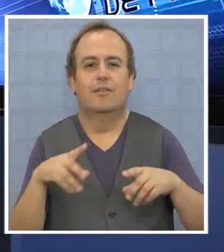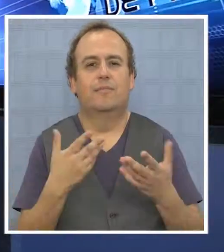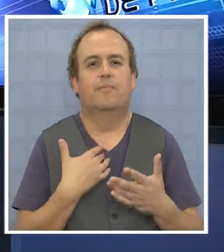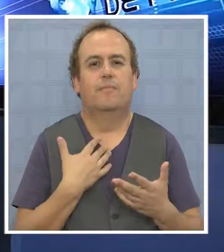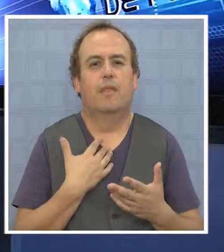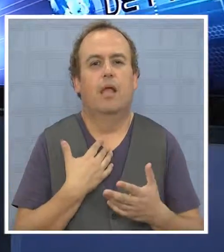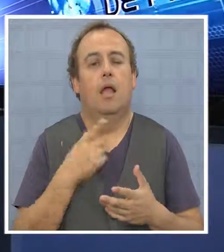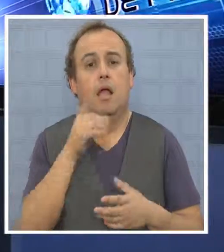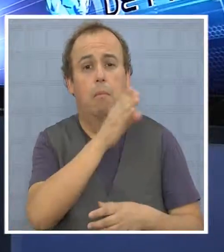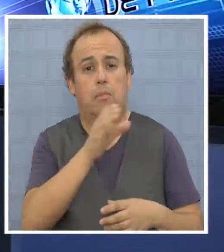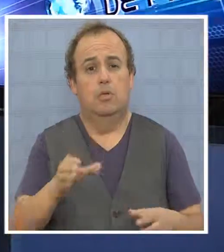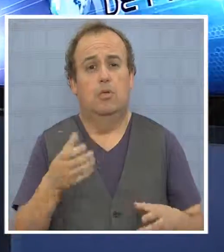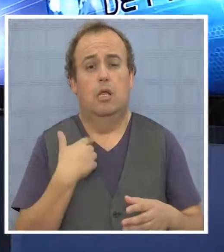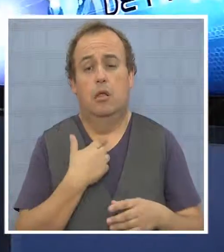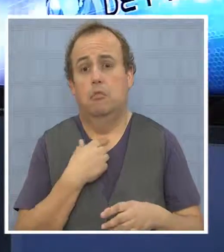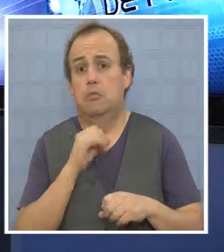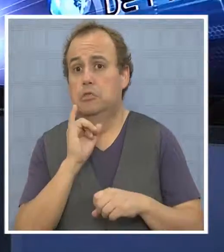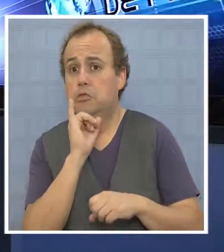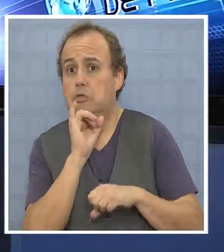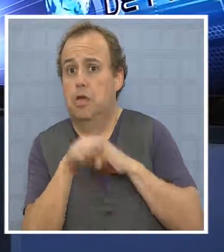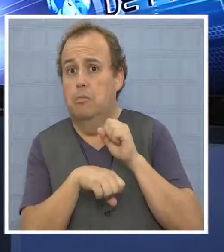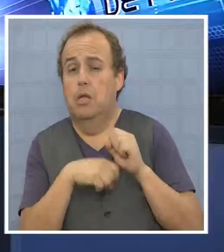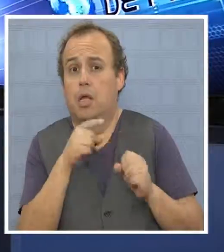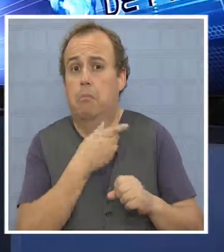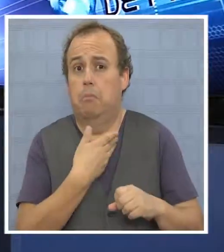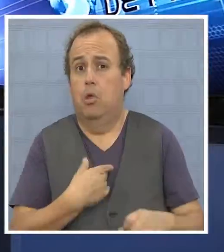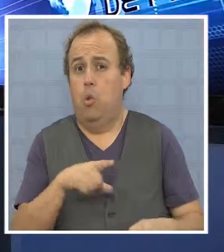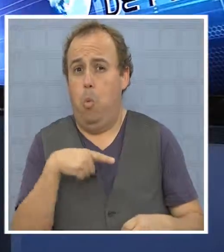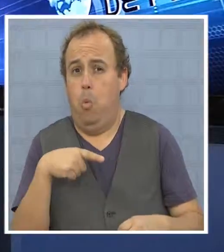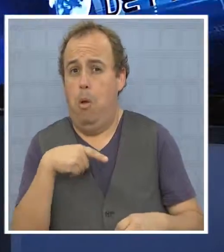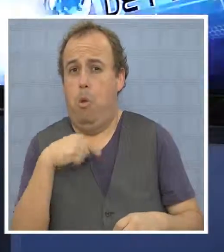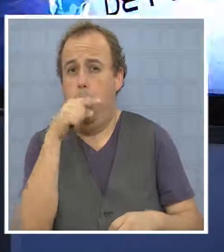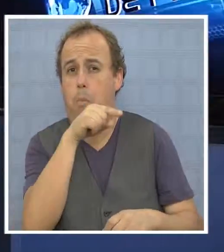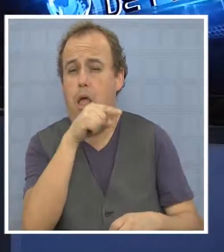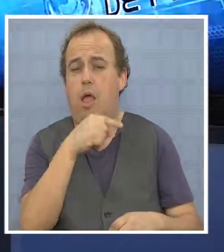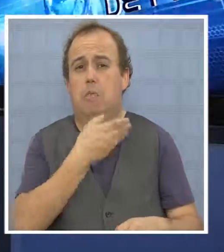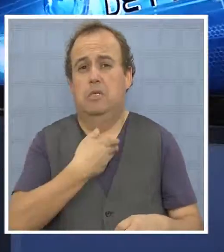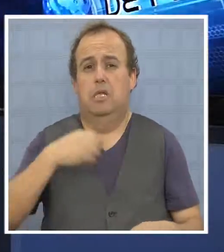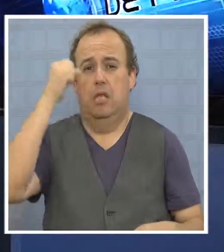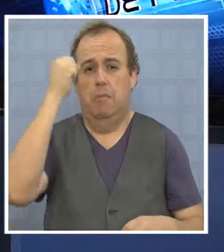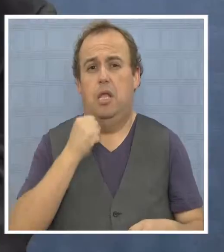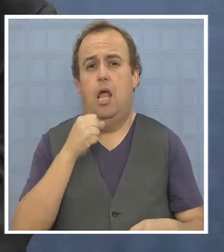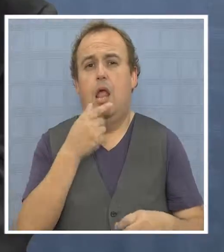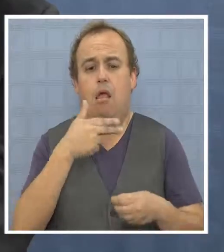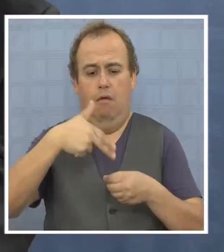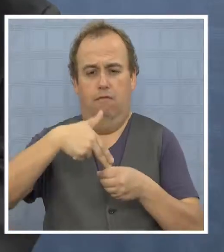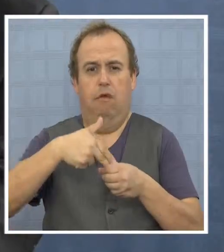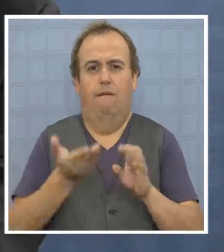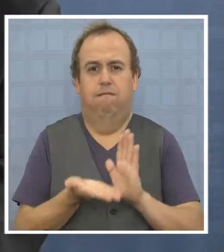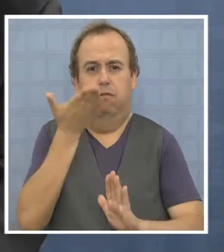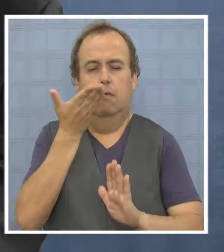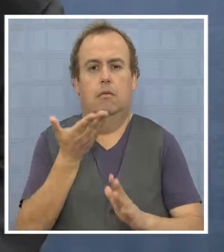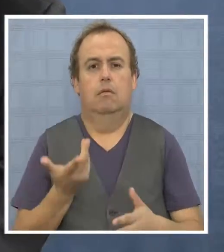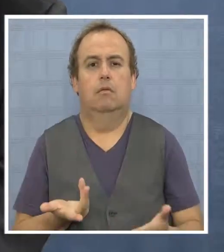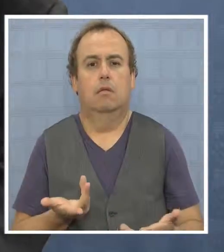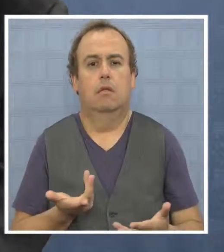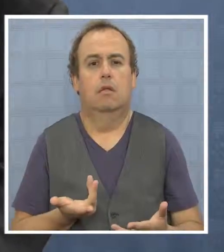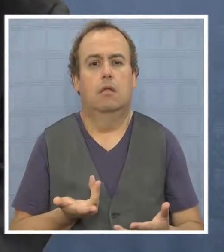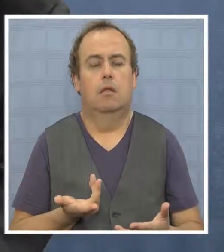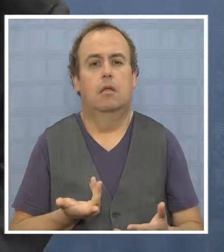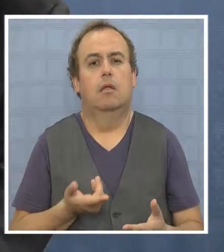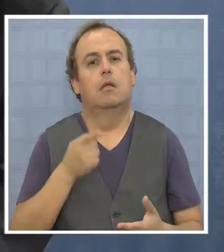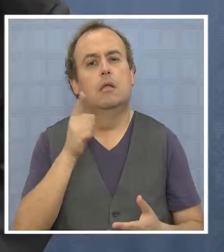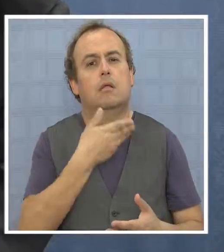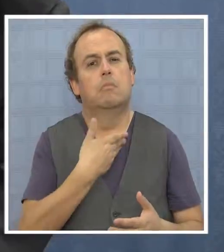demagogia es la que provoca un problema, porque la gente la terminaba convenciendo de que era el presidente Piñera el culpable que subiera la benzina. ¿Cómo se explica, entonces, digamos, que